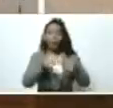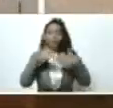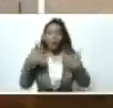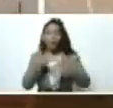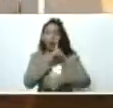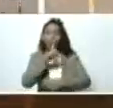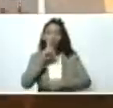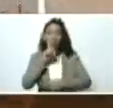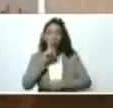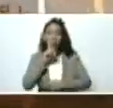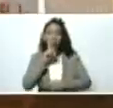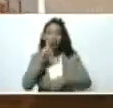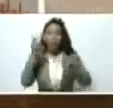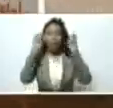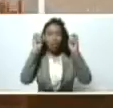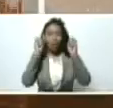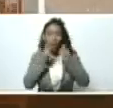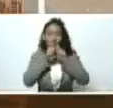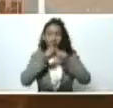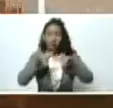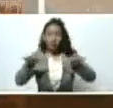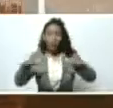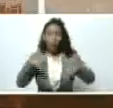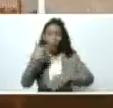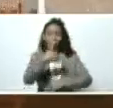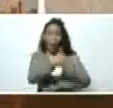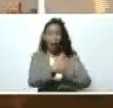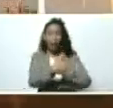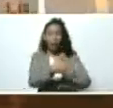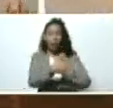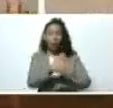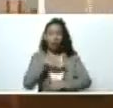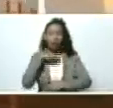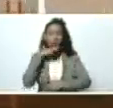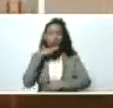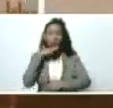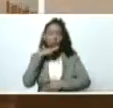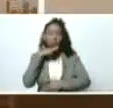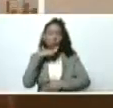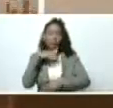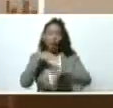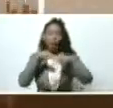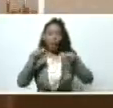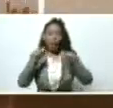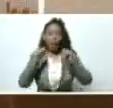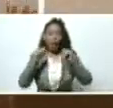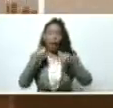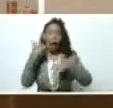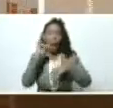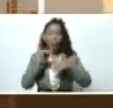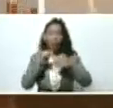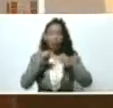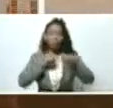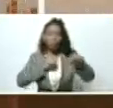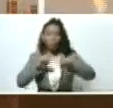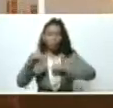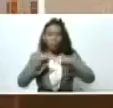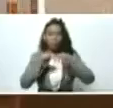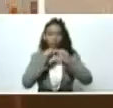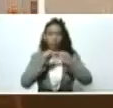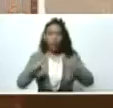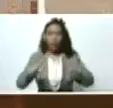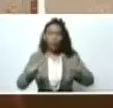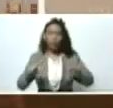arcillas expansivas, que cuando se satura el terreno, bueno, hay desplazamientos permanentes,